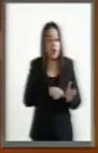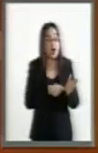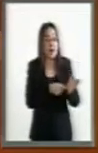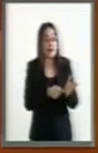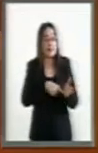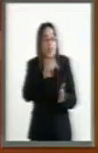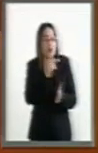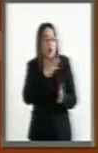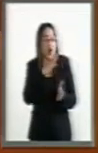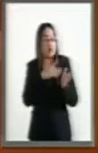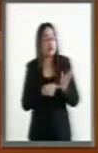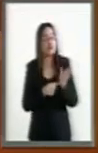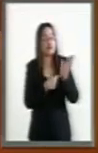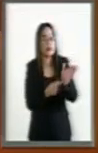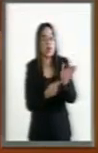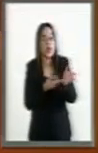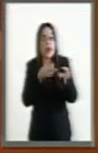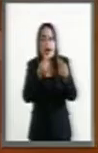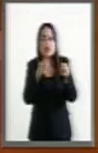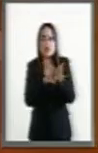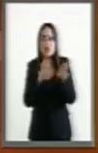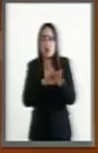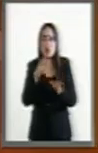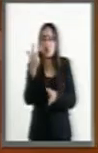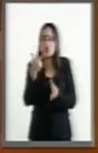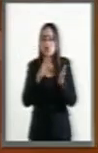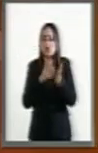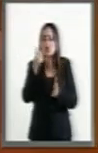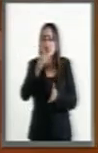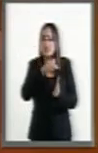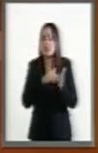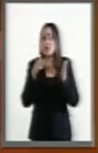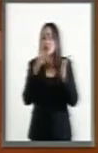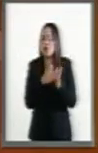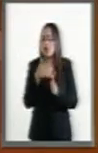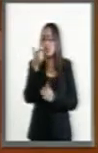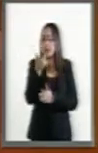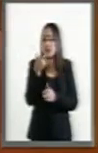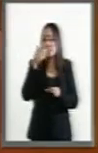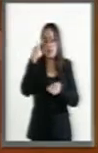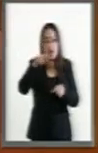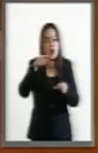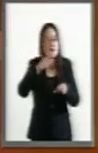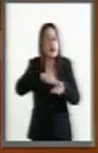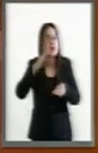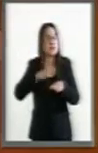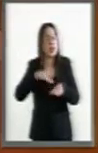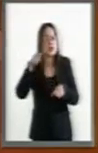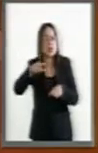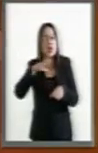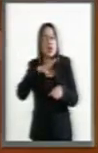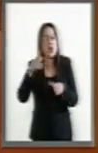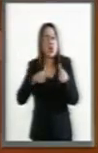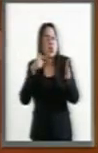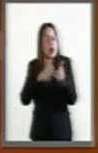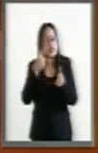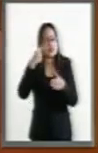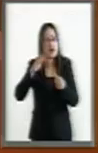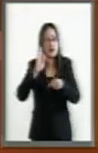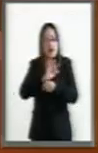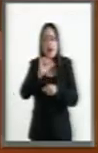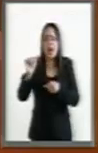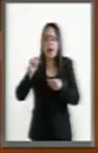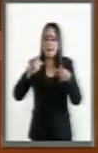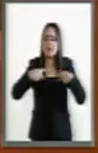un reporte de que se gastaron 8.6 millones en ampliar la infraestructura a favor de